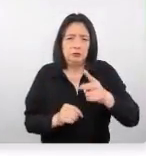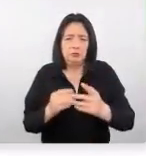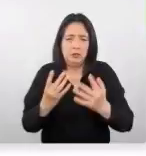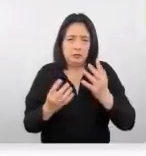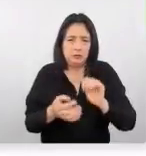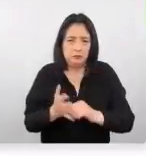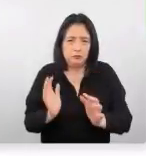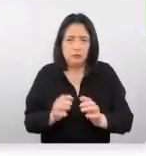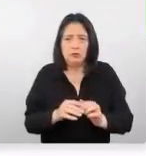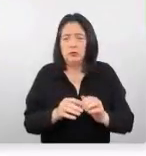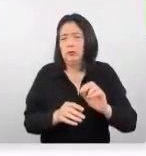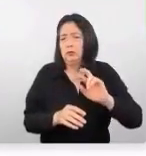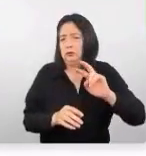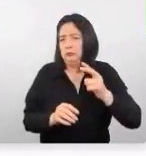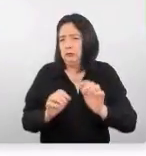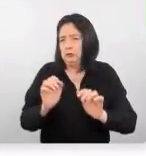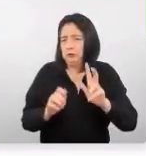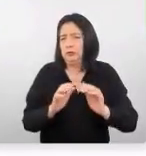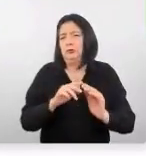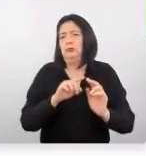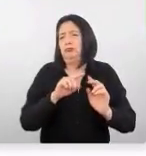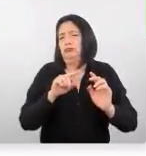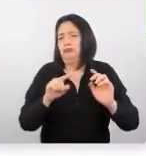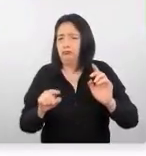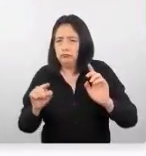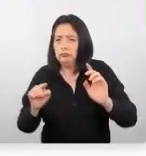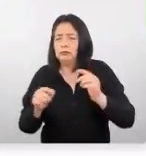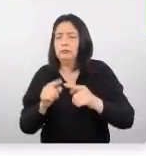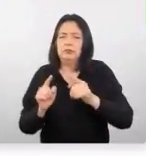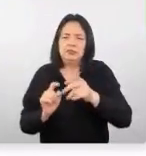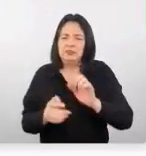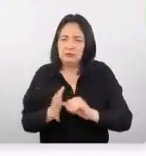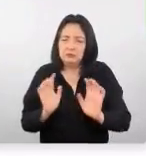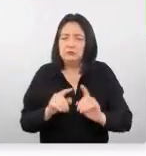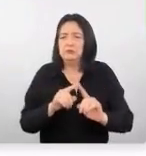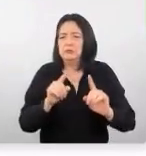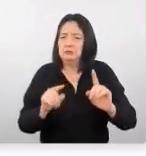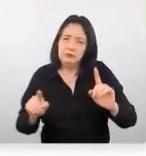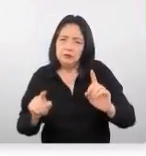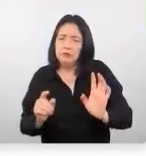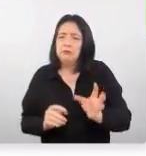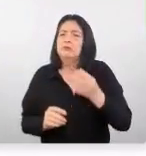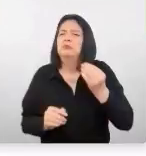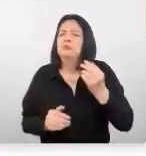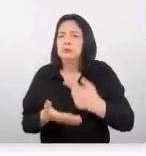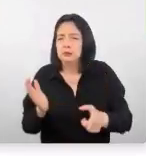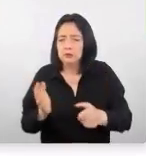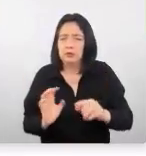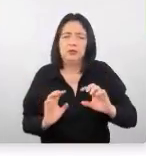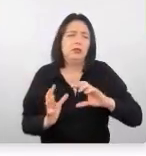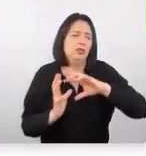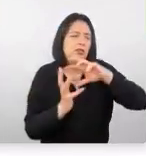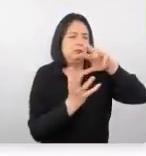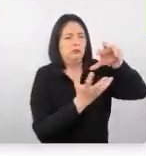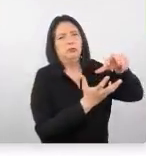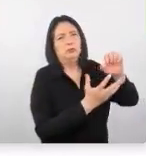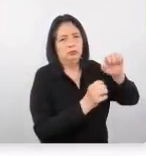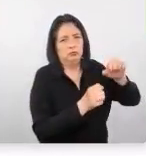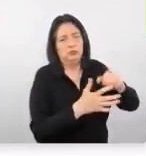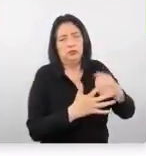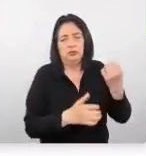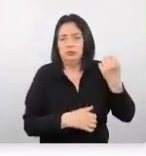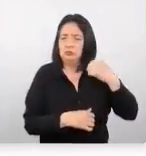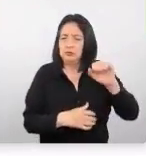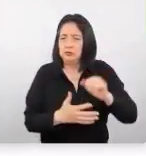versus 2018 hubo una pequeña caída pero justamente esa caída se debió a una caída global de viajes sabemos que